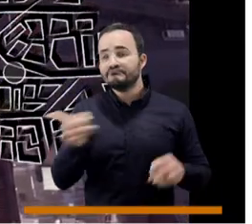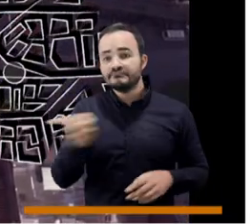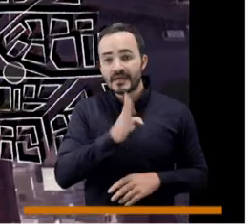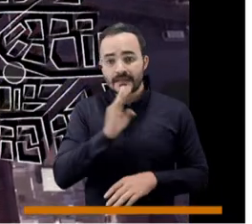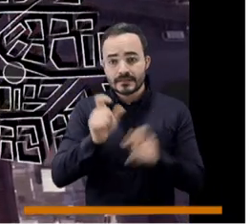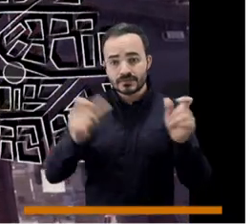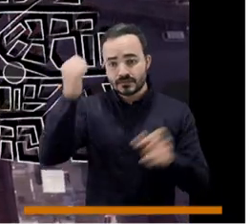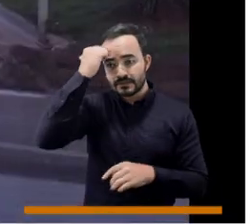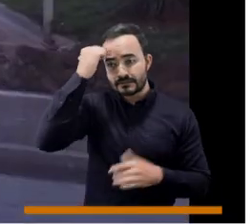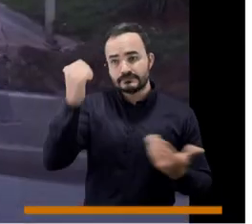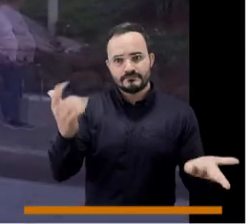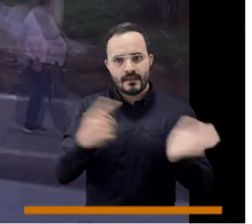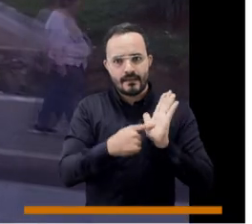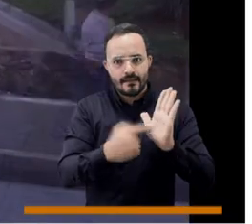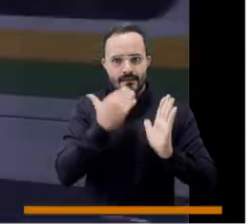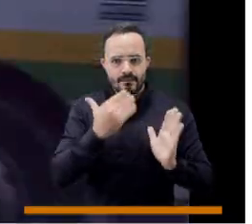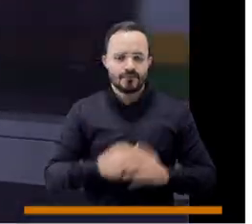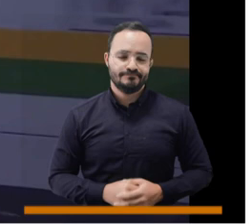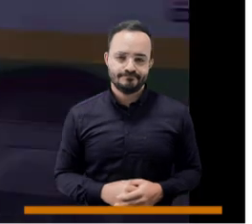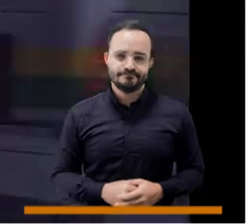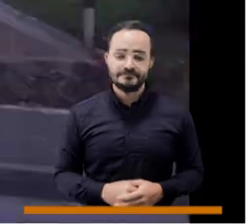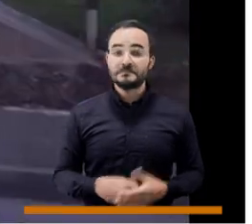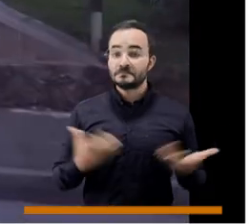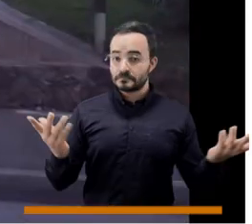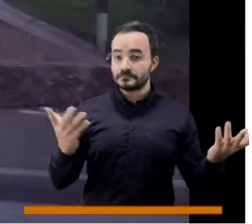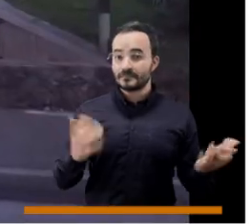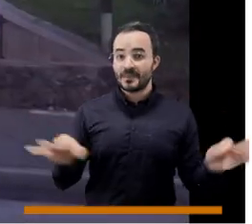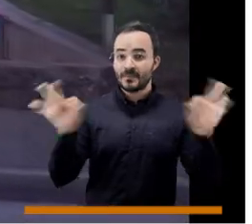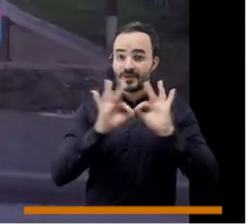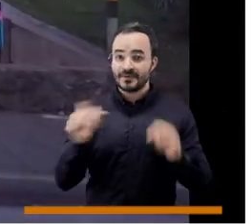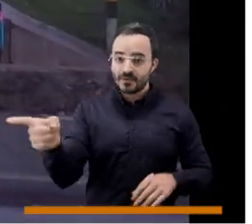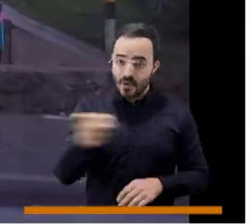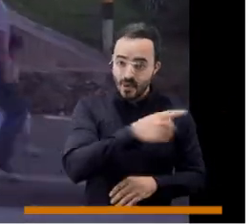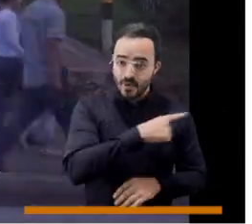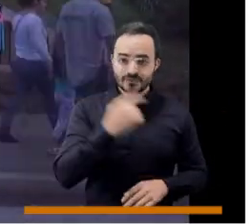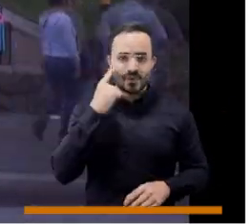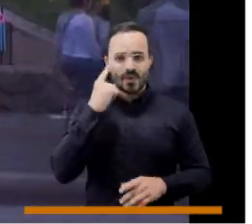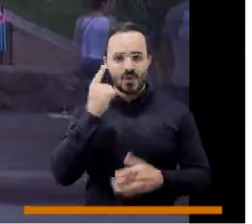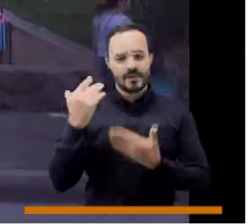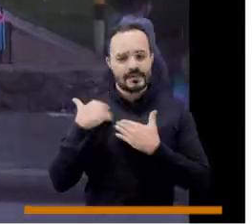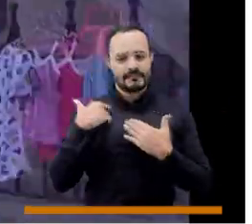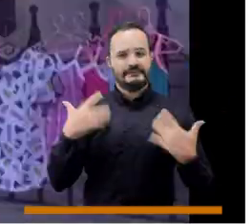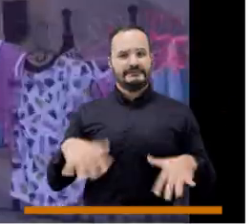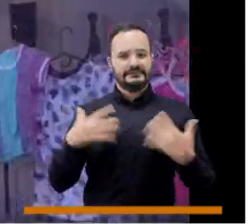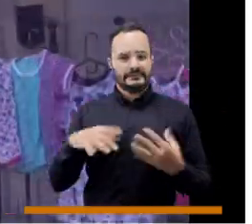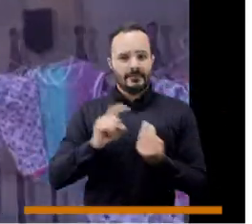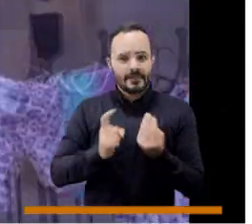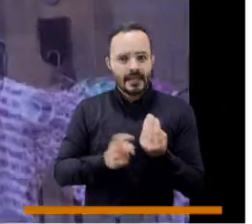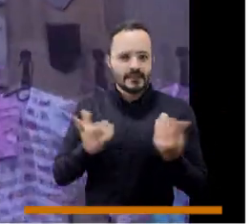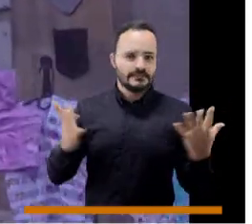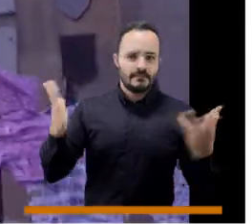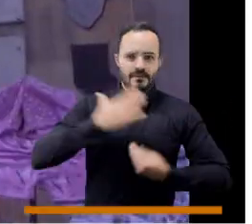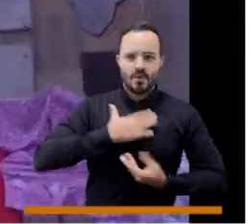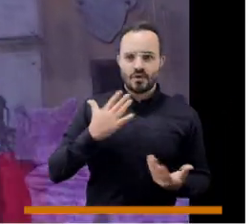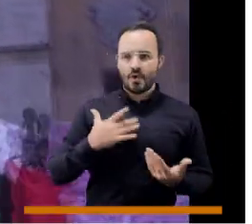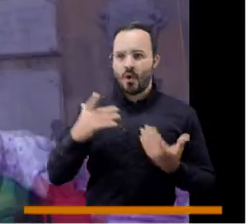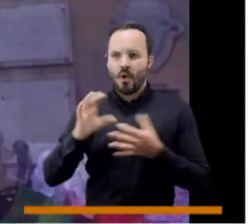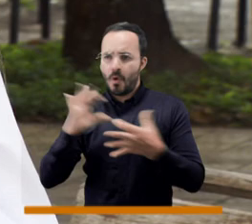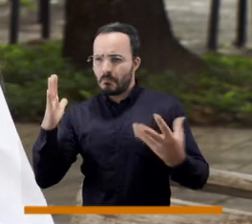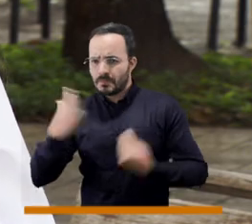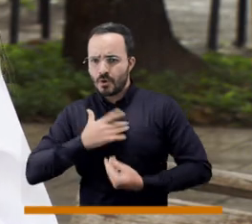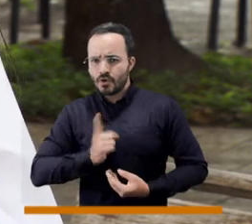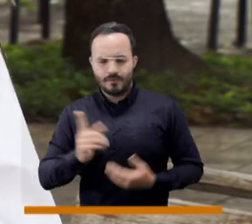para los docentes de la ciudad, por ejemplo. La idea es que todos cuidemos los bienes públicos,